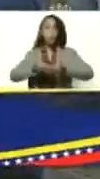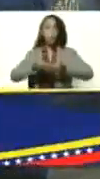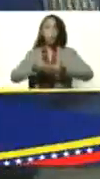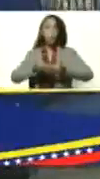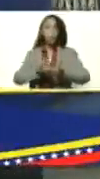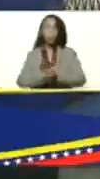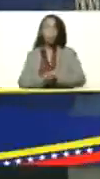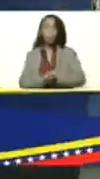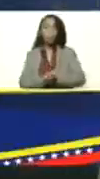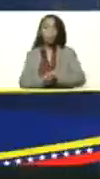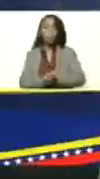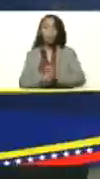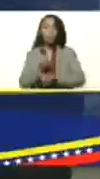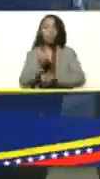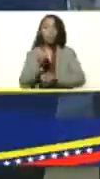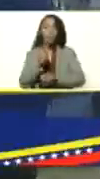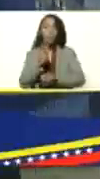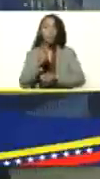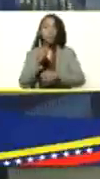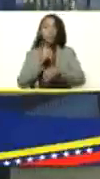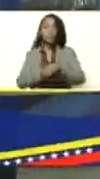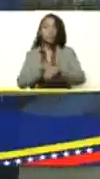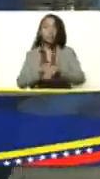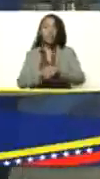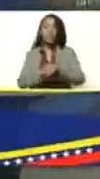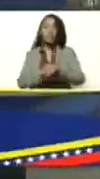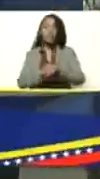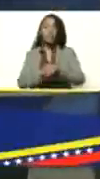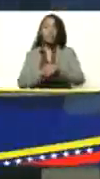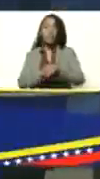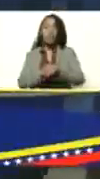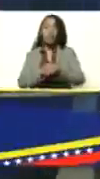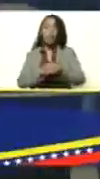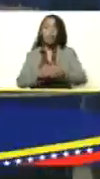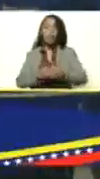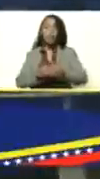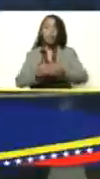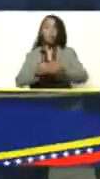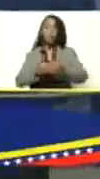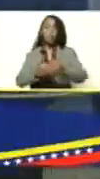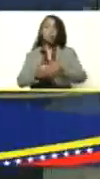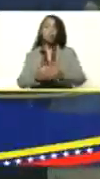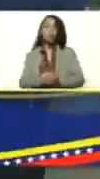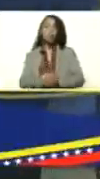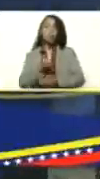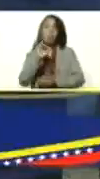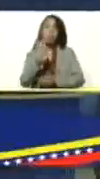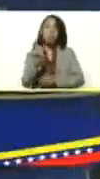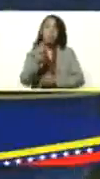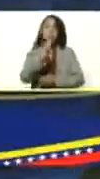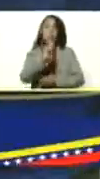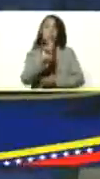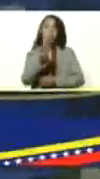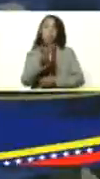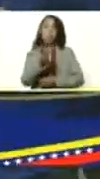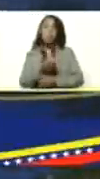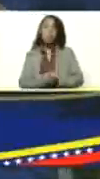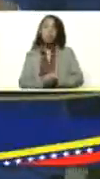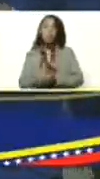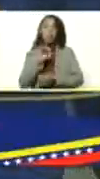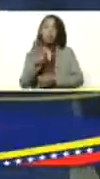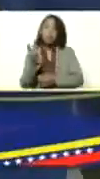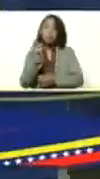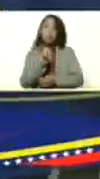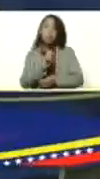Todas preñadas. ¿Cuánto tiempo es el tiempo de gestación? Cinco meses. ¿Cinco meses? Cinco meses.